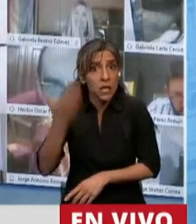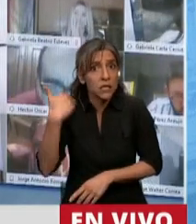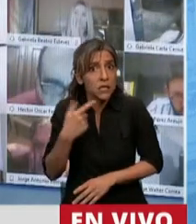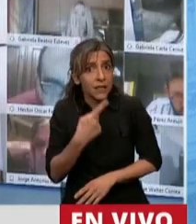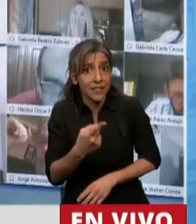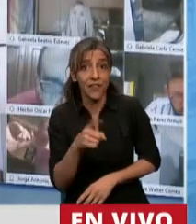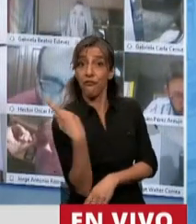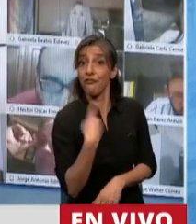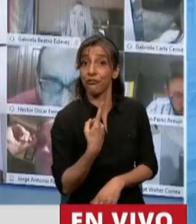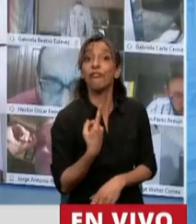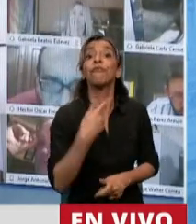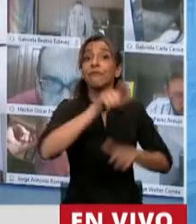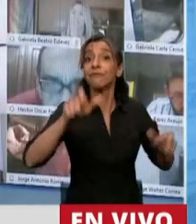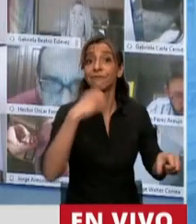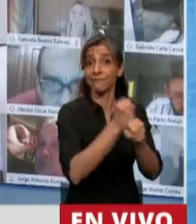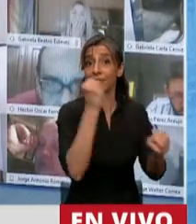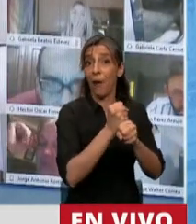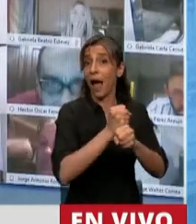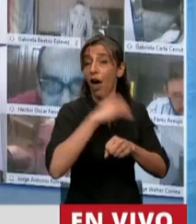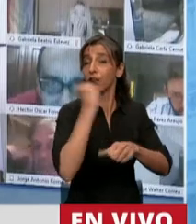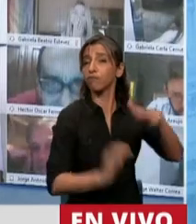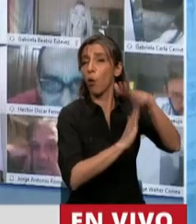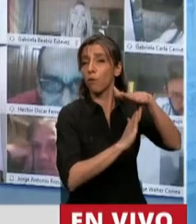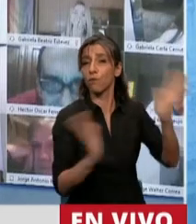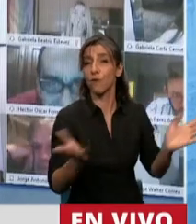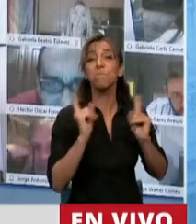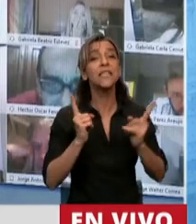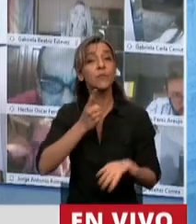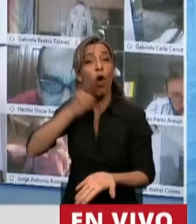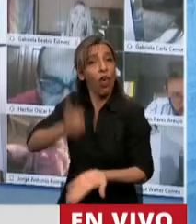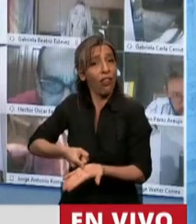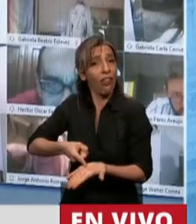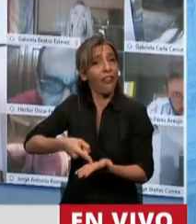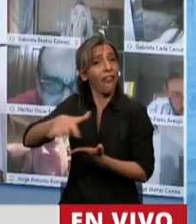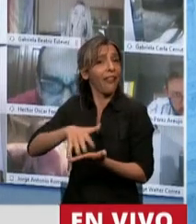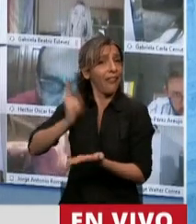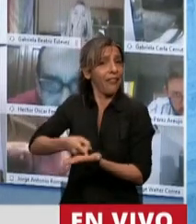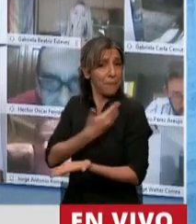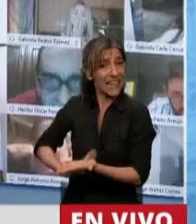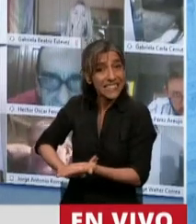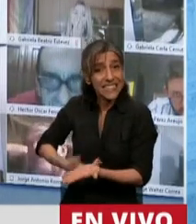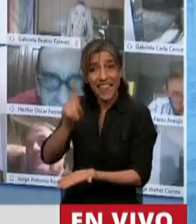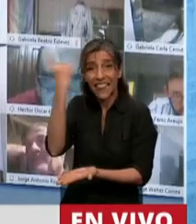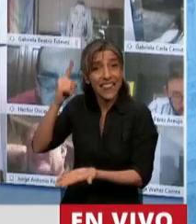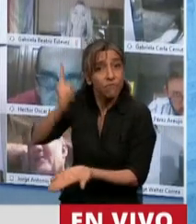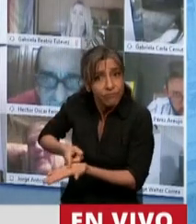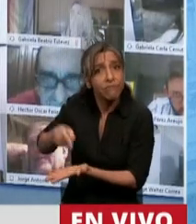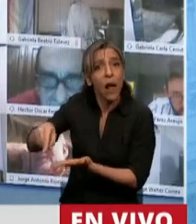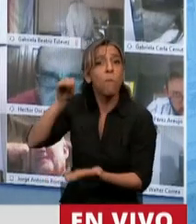trabajadores esenciales, lo puso así en su decreto. Y yo les digo, ¿somos trabajadores esenciales